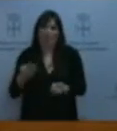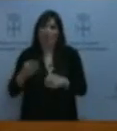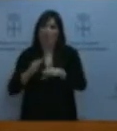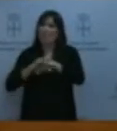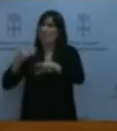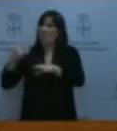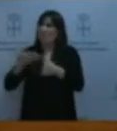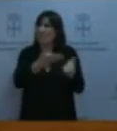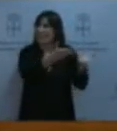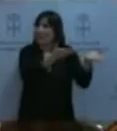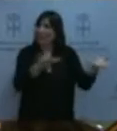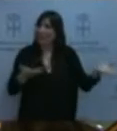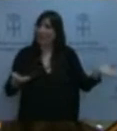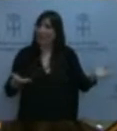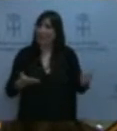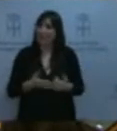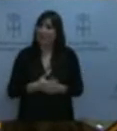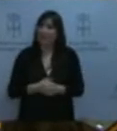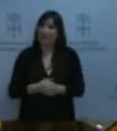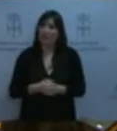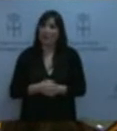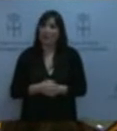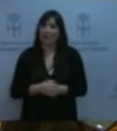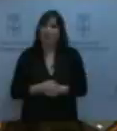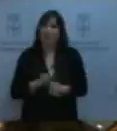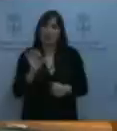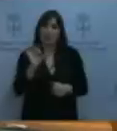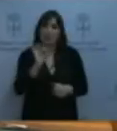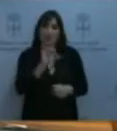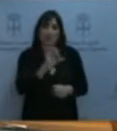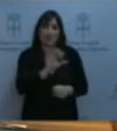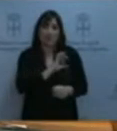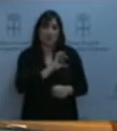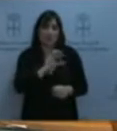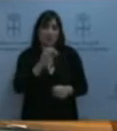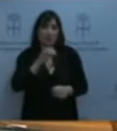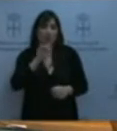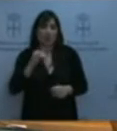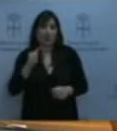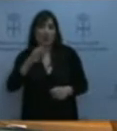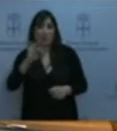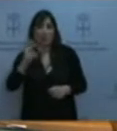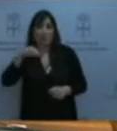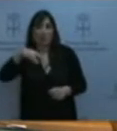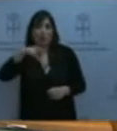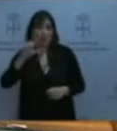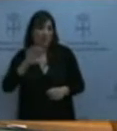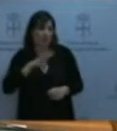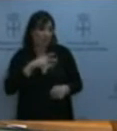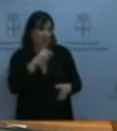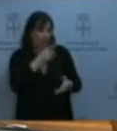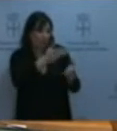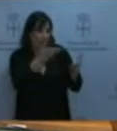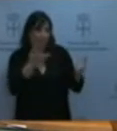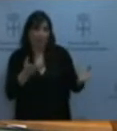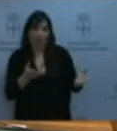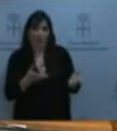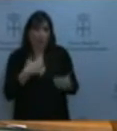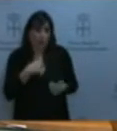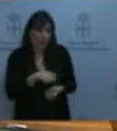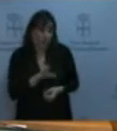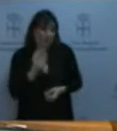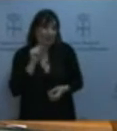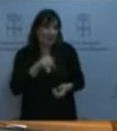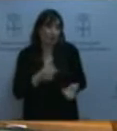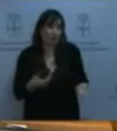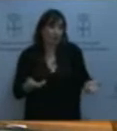Señor Fernando Bartolomé, me pide que por favor se guarde silencio. Y comprendo su petición. Por favor, le ruego silencio.